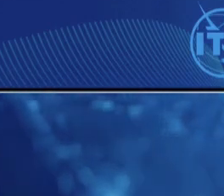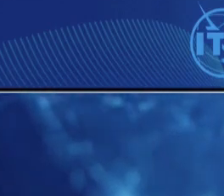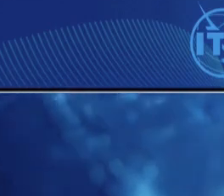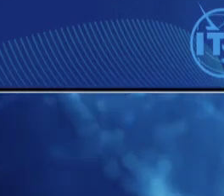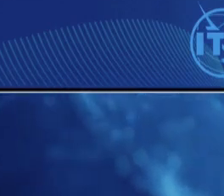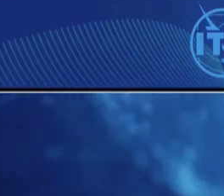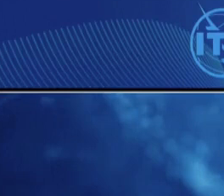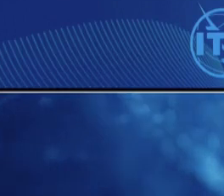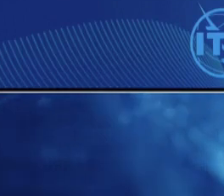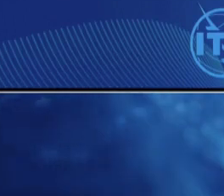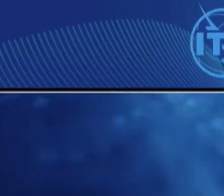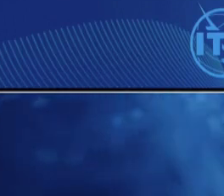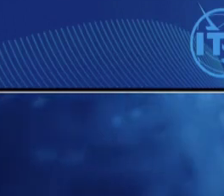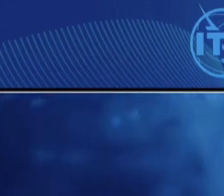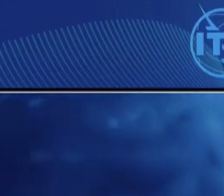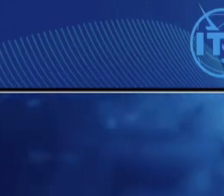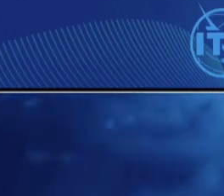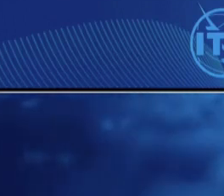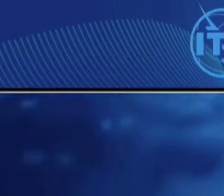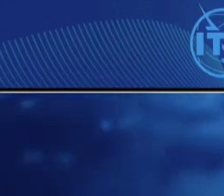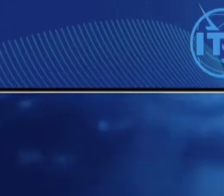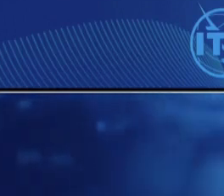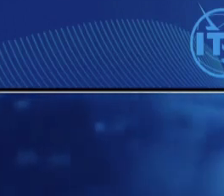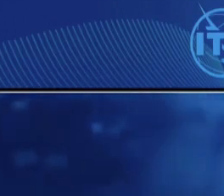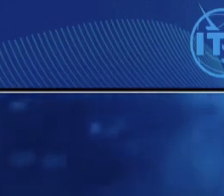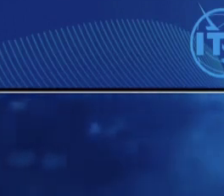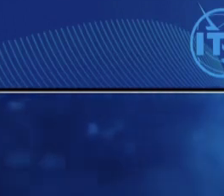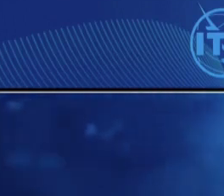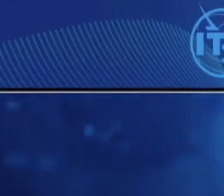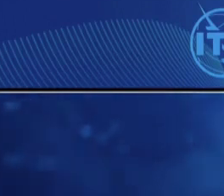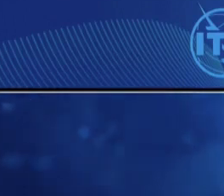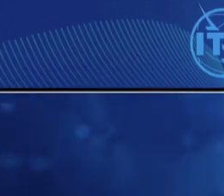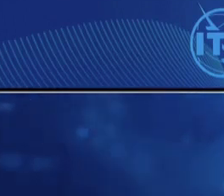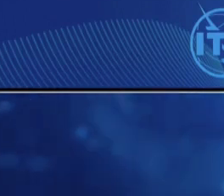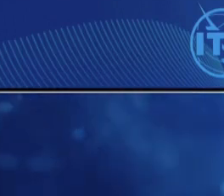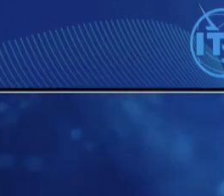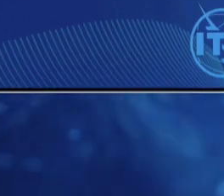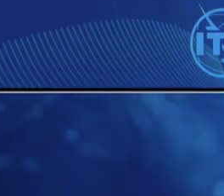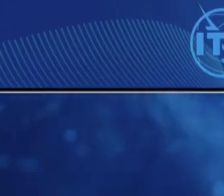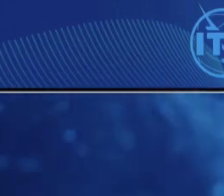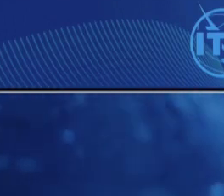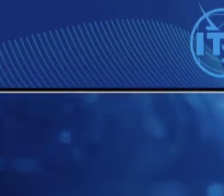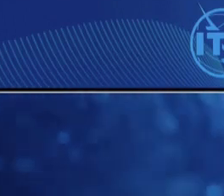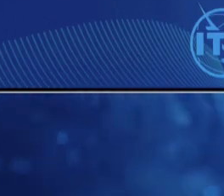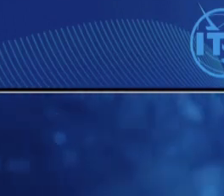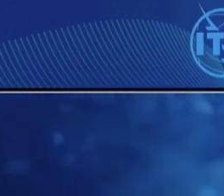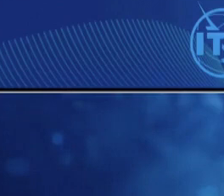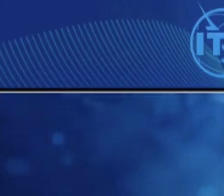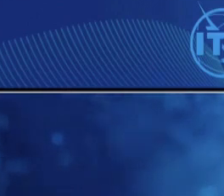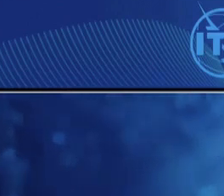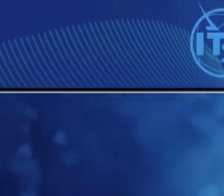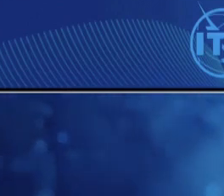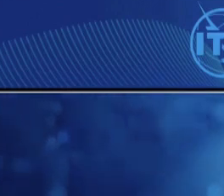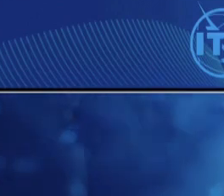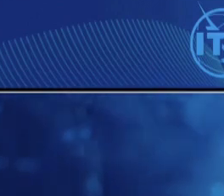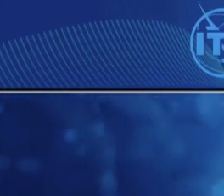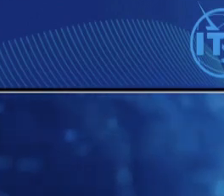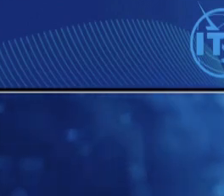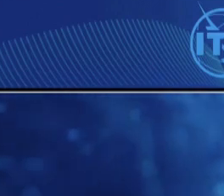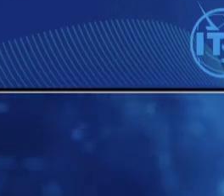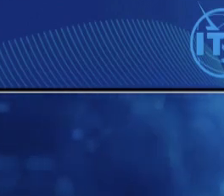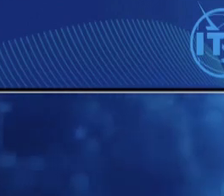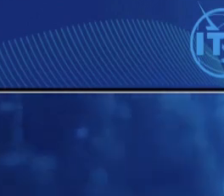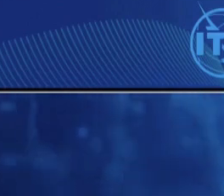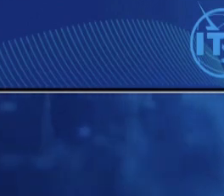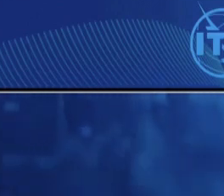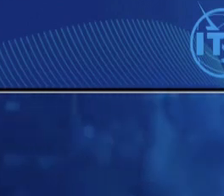por el espectro? Y el título de la presentación les puede parecer inhabitual, pero lo que intento transmitir mediante el mismo